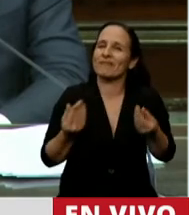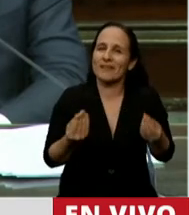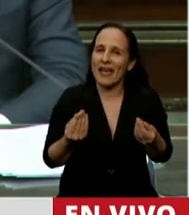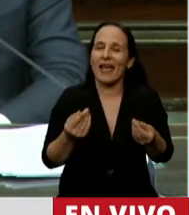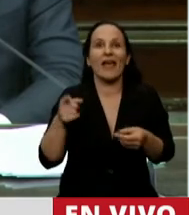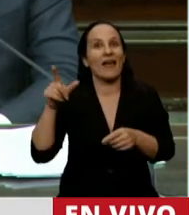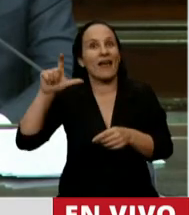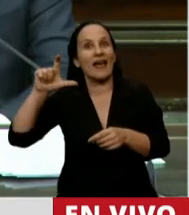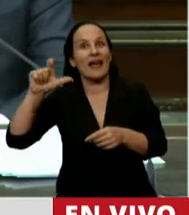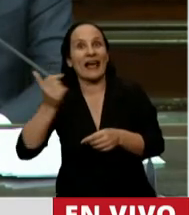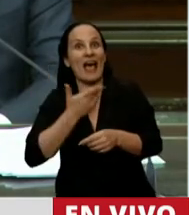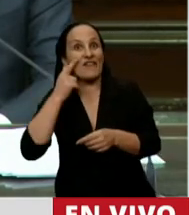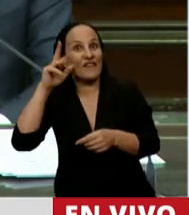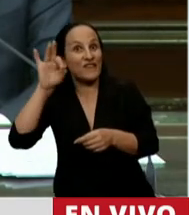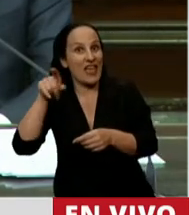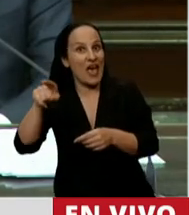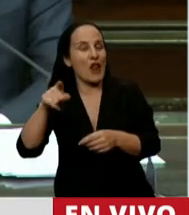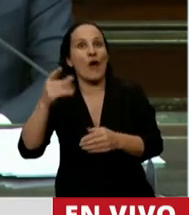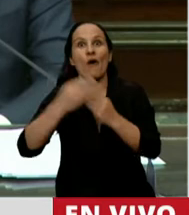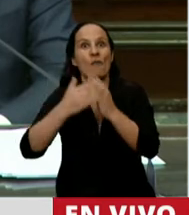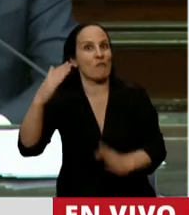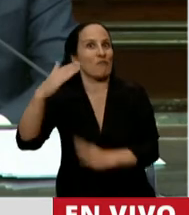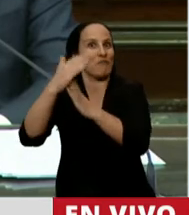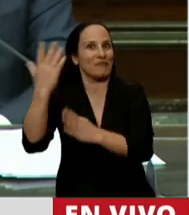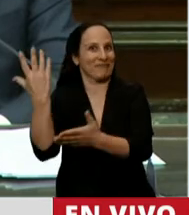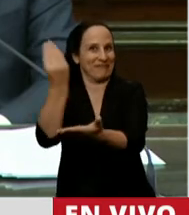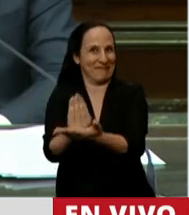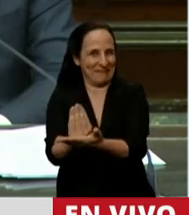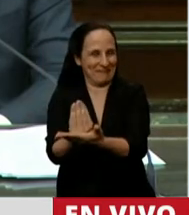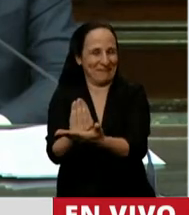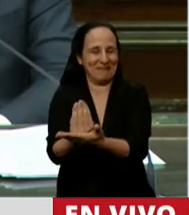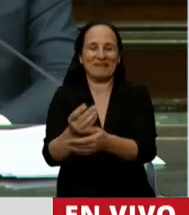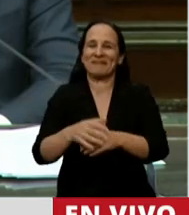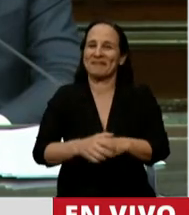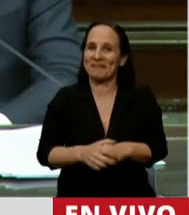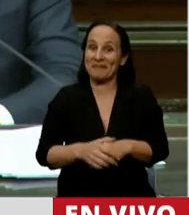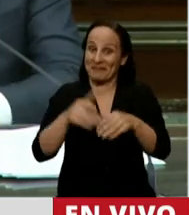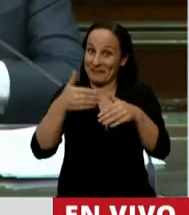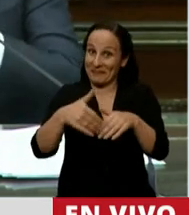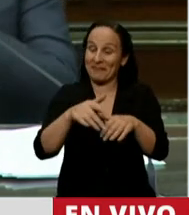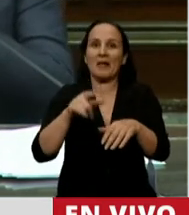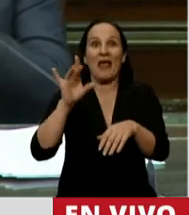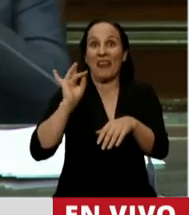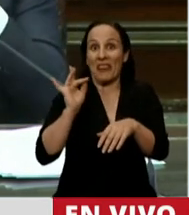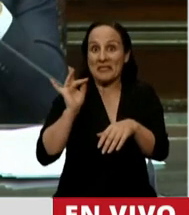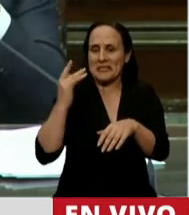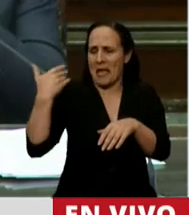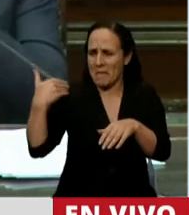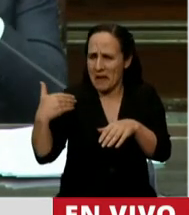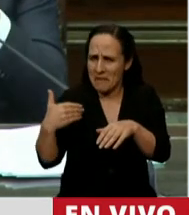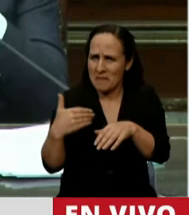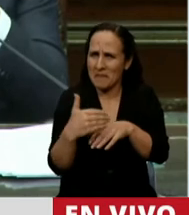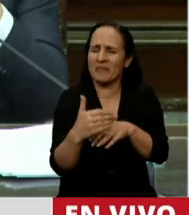que Santiago Cafiero fuera designado jefe de gabinete. A partir de allí, en diciembre, comenzamos a tratar